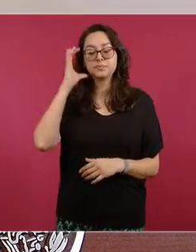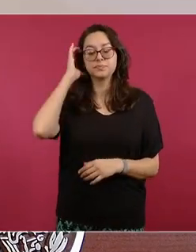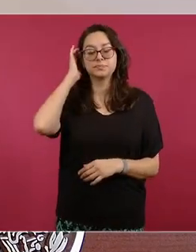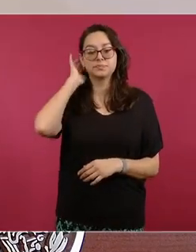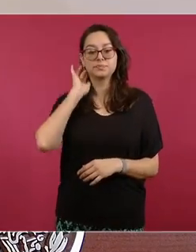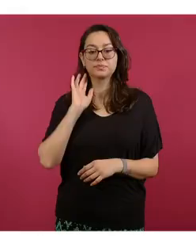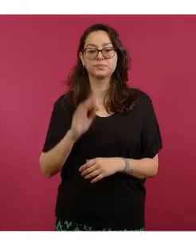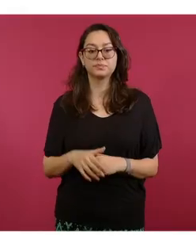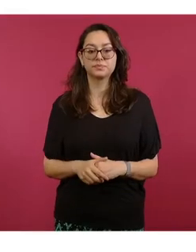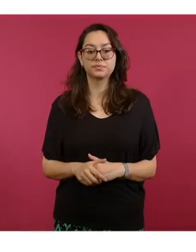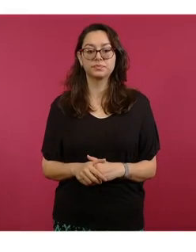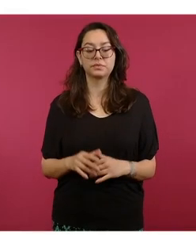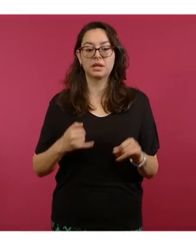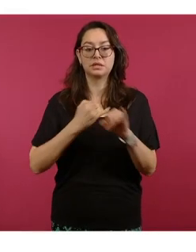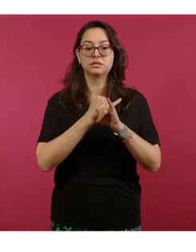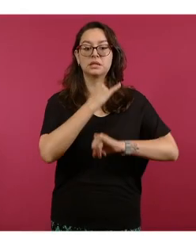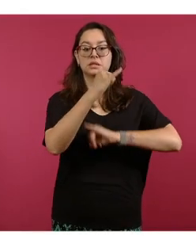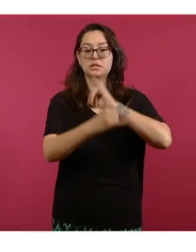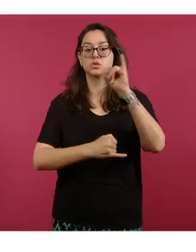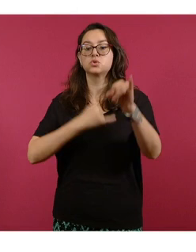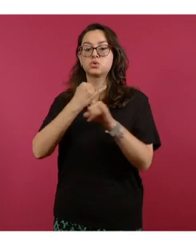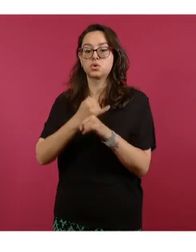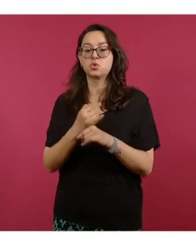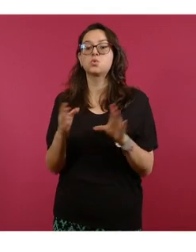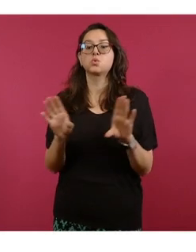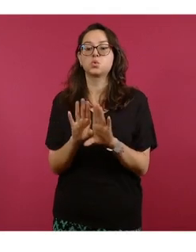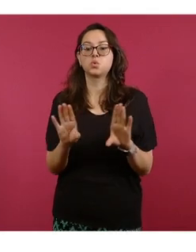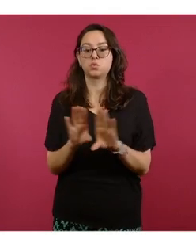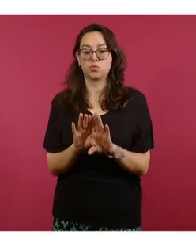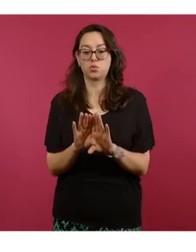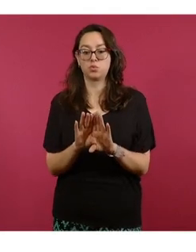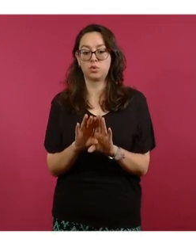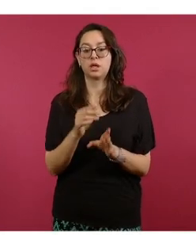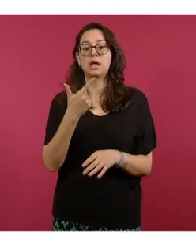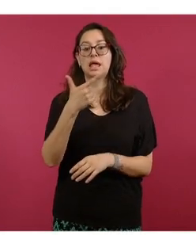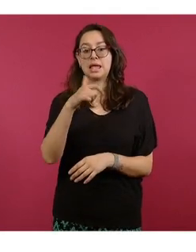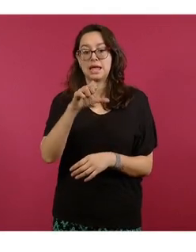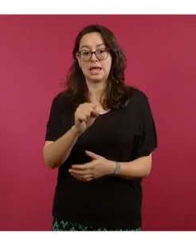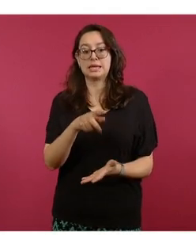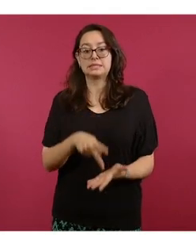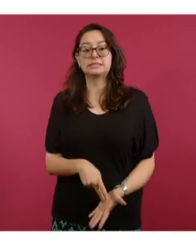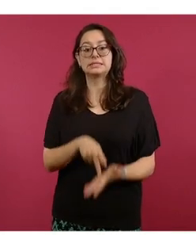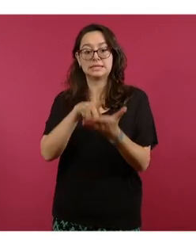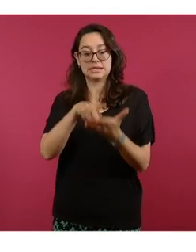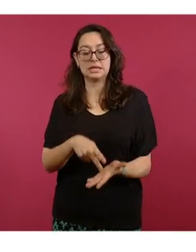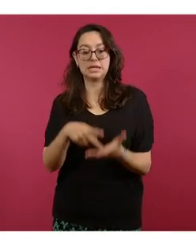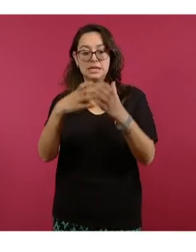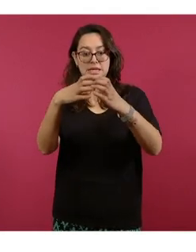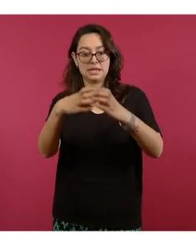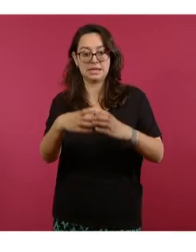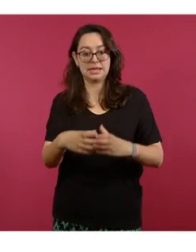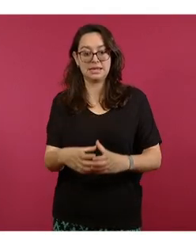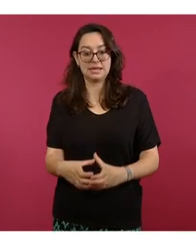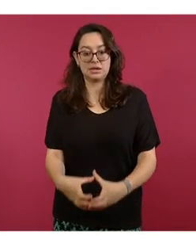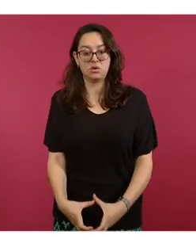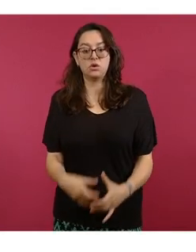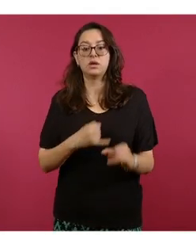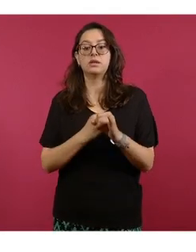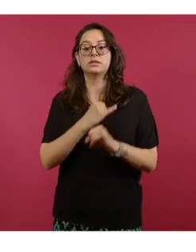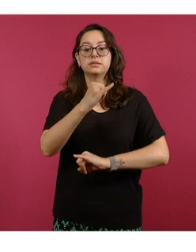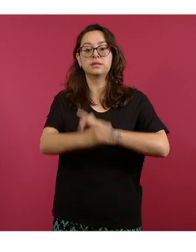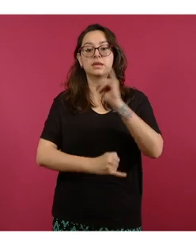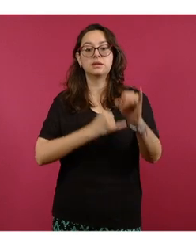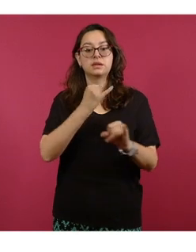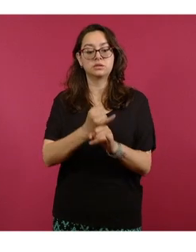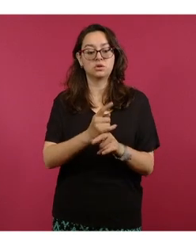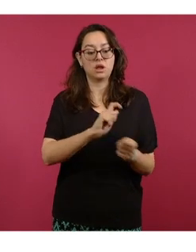que es la referencia internacional, nos encontramos en el caso del gas por kilo en cilindros, el precio de referencia internacional ya